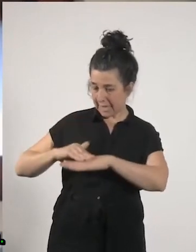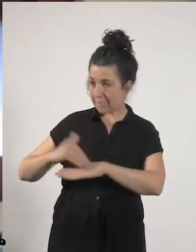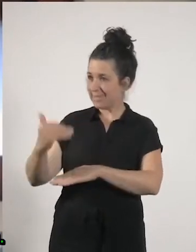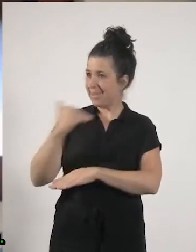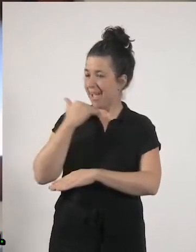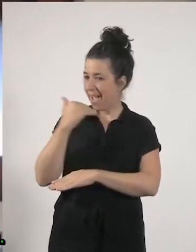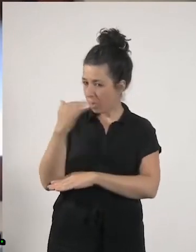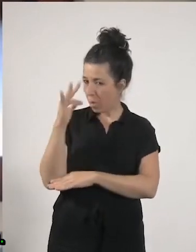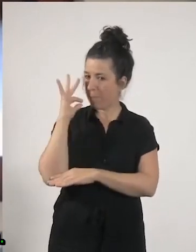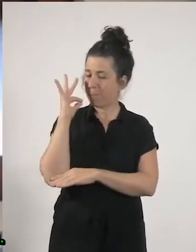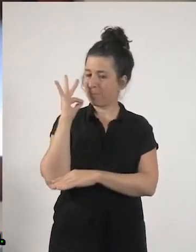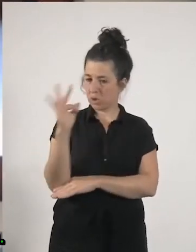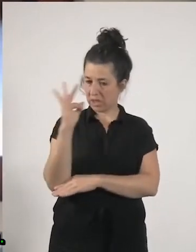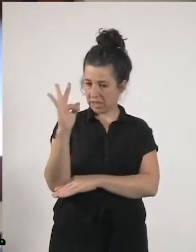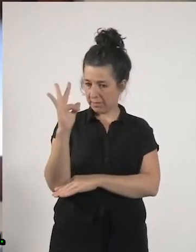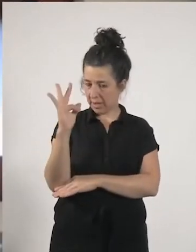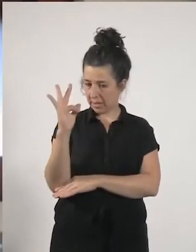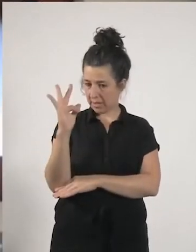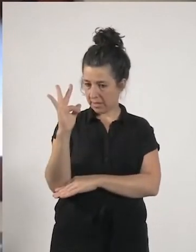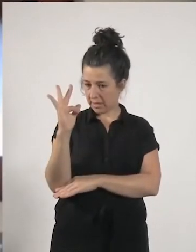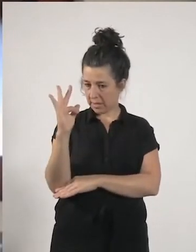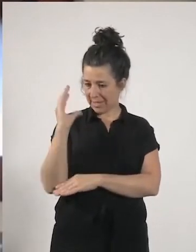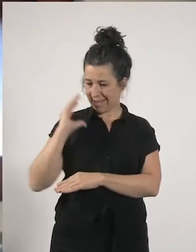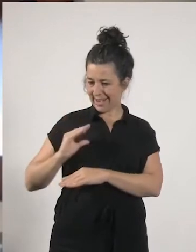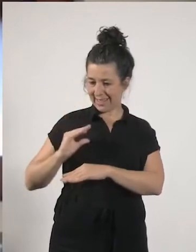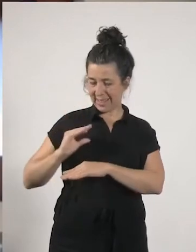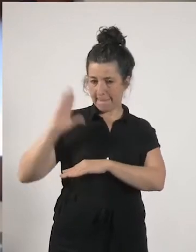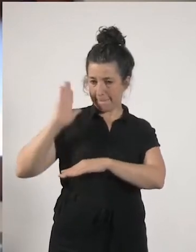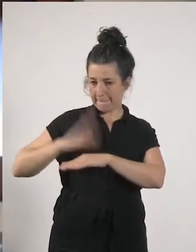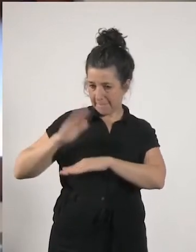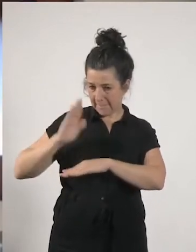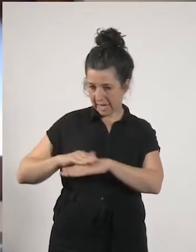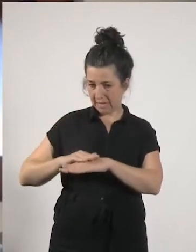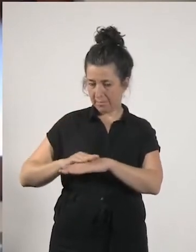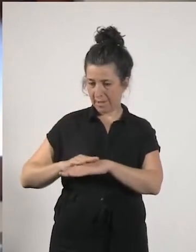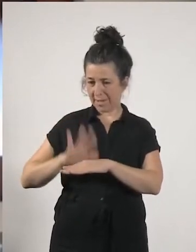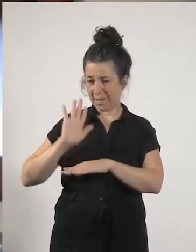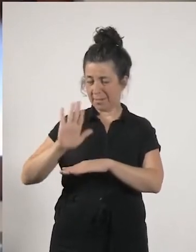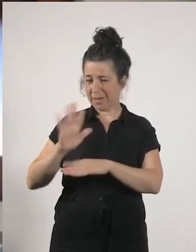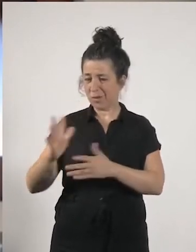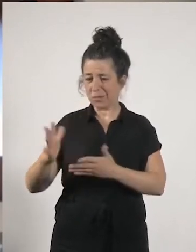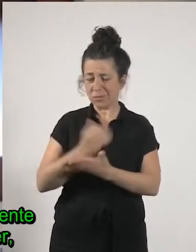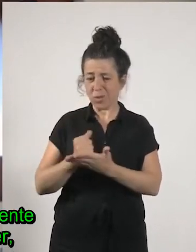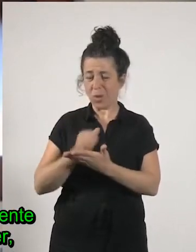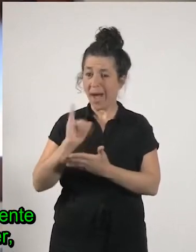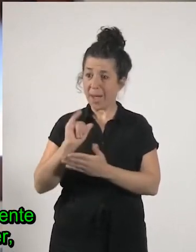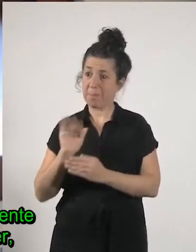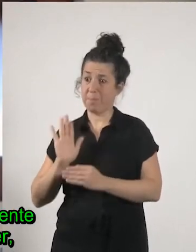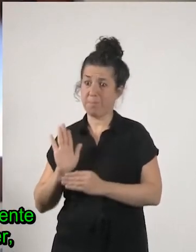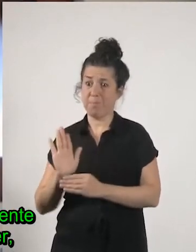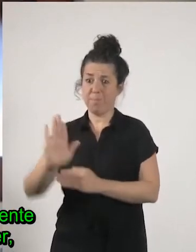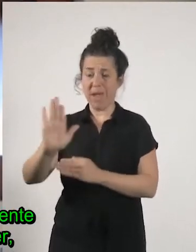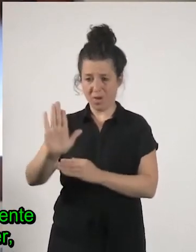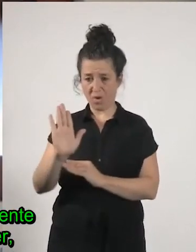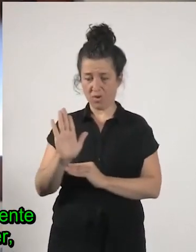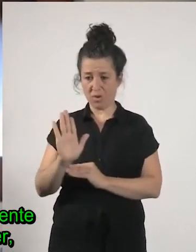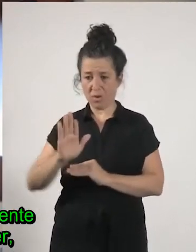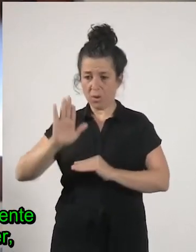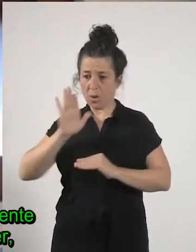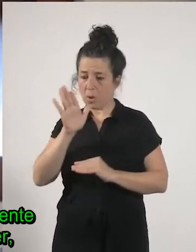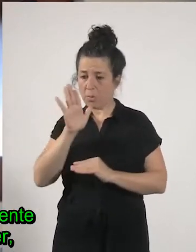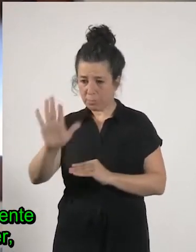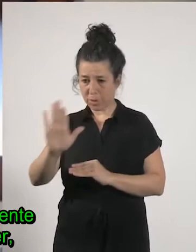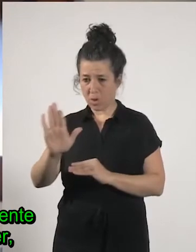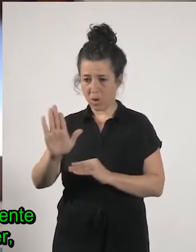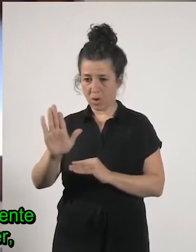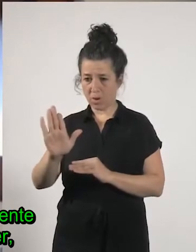imposición de la renta mínima pero claro todo tiene un pero un pero gordísimo porque con la catástrofe de